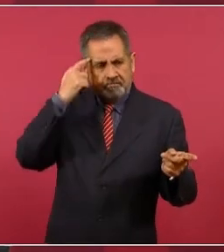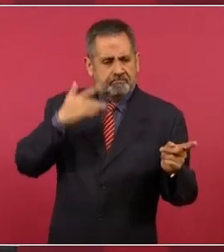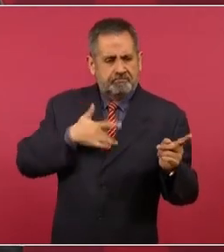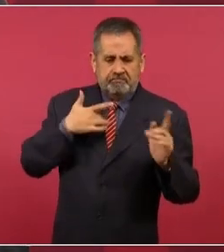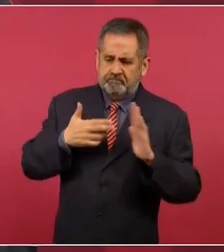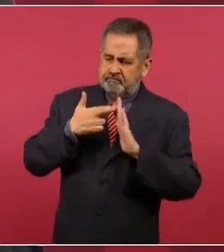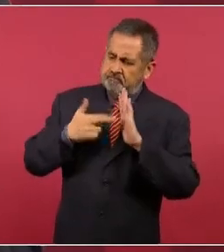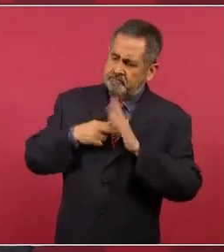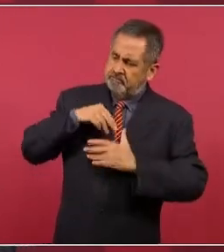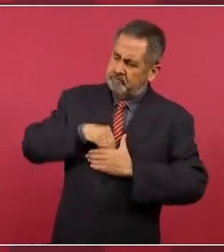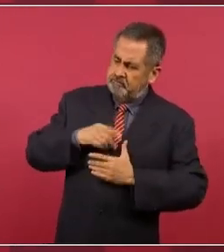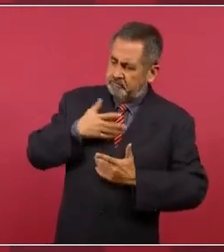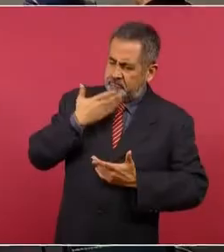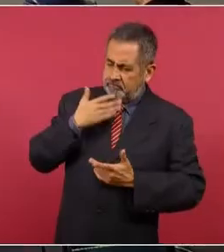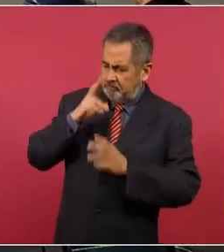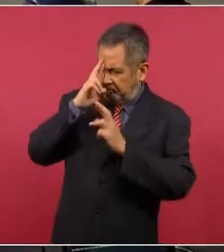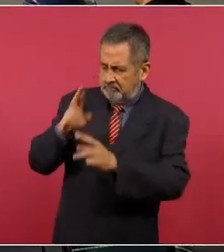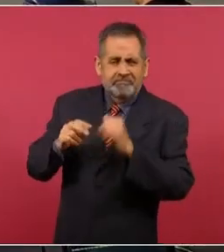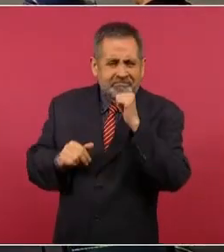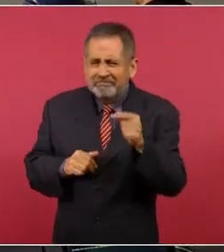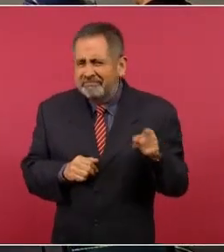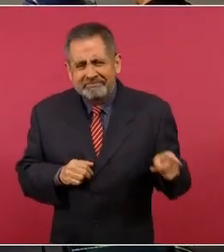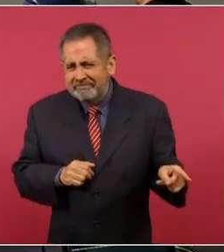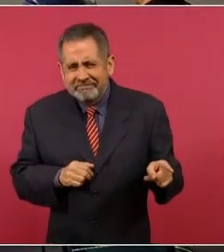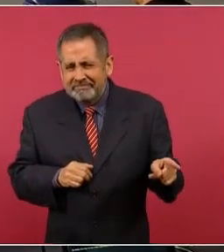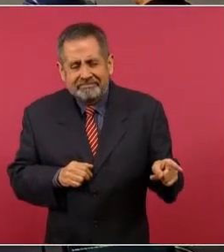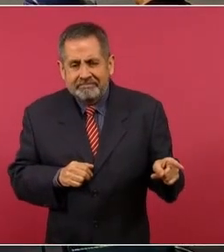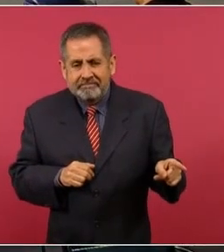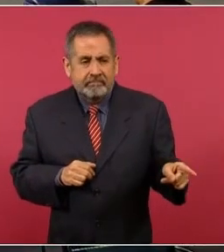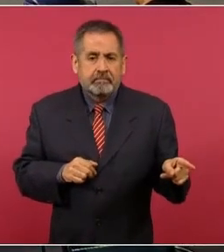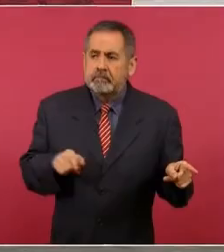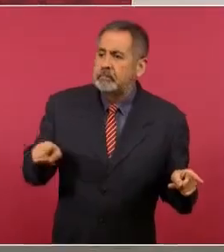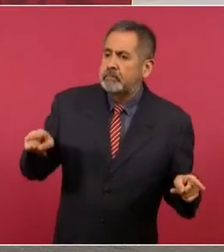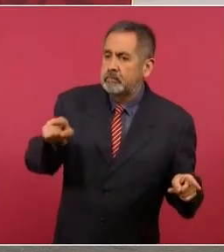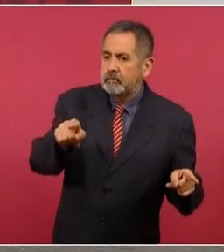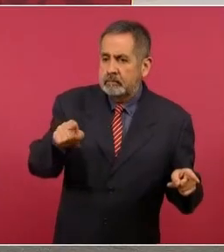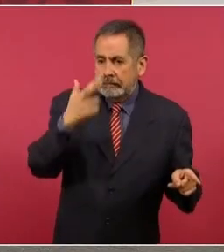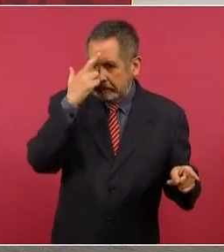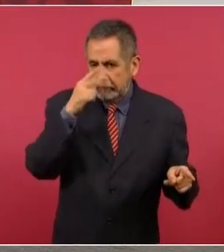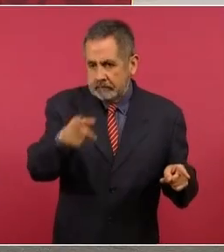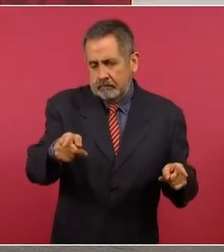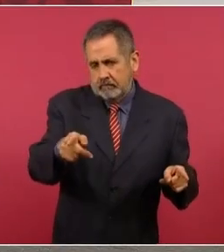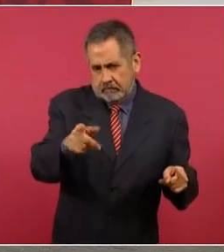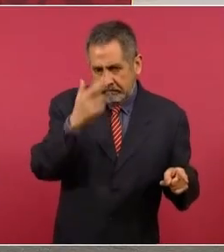y no tienen ideales y utilizan cualquier causa justa